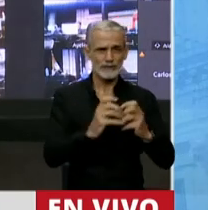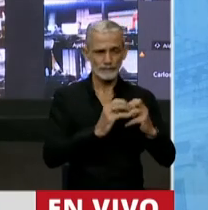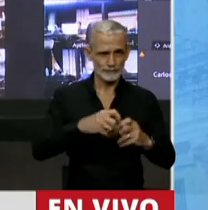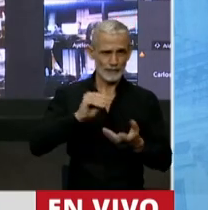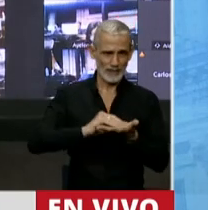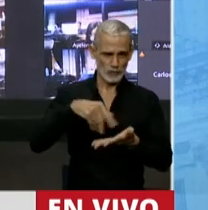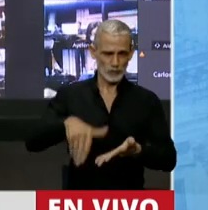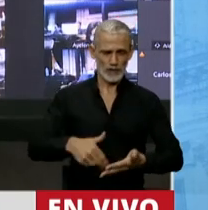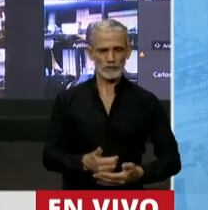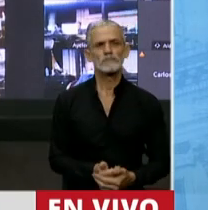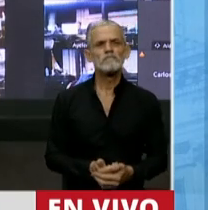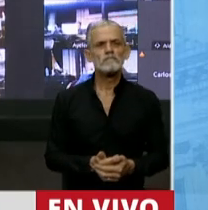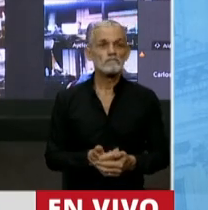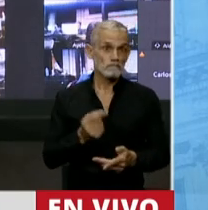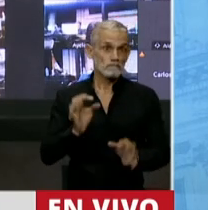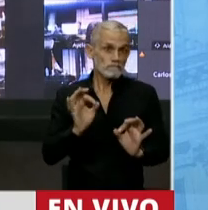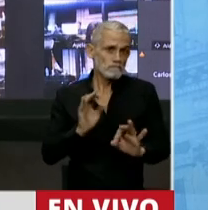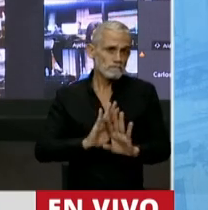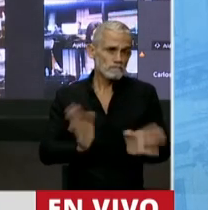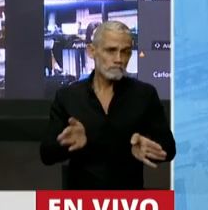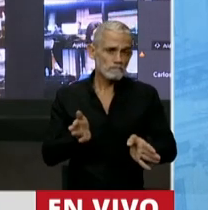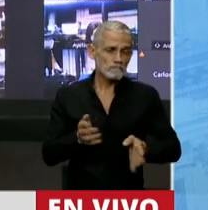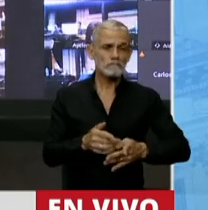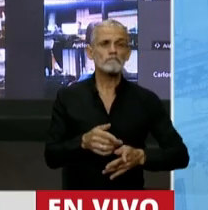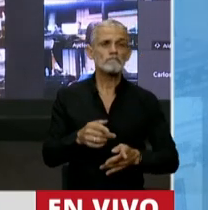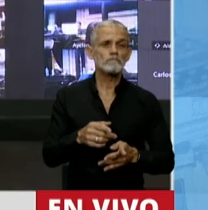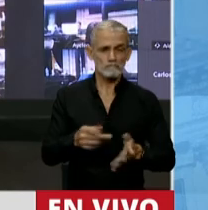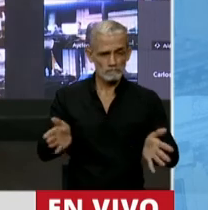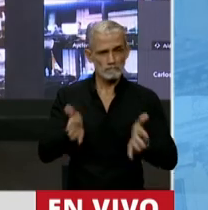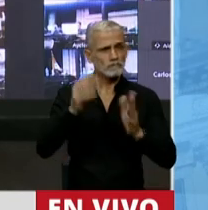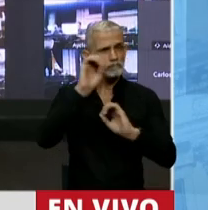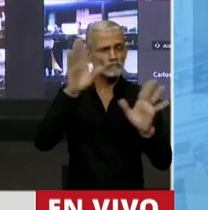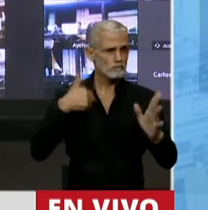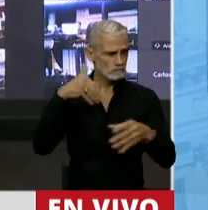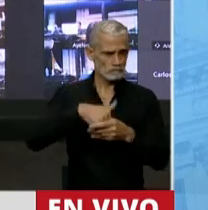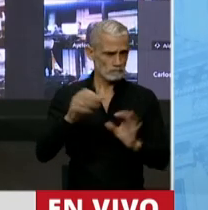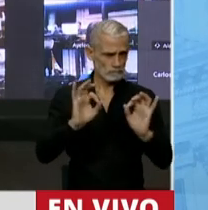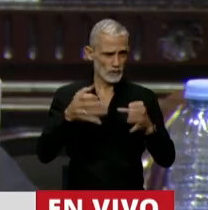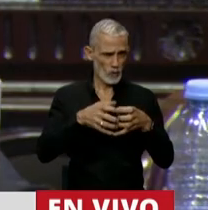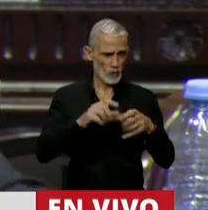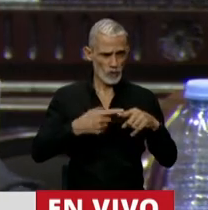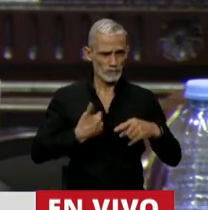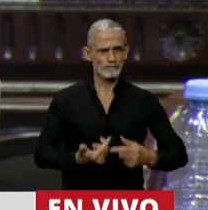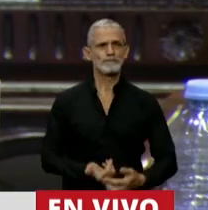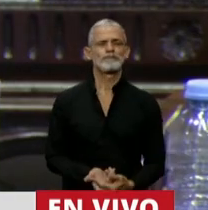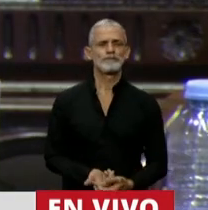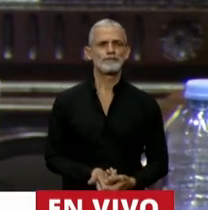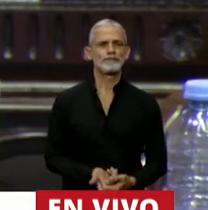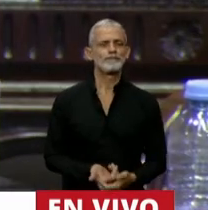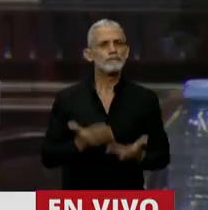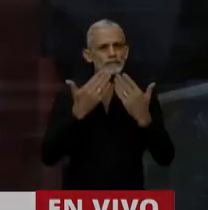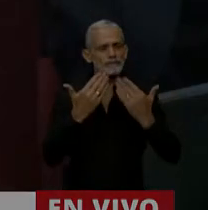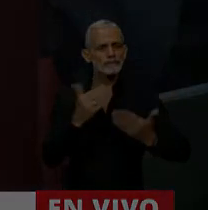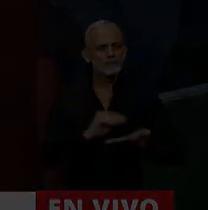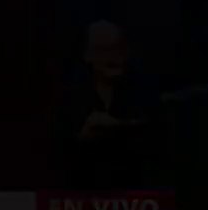momento. Bueno, dicho esto, Presidenta, dejamos entonces clara la abstención de nuestro bloque. Gracias,